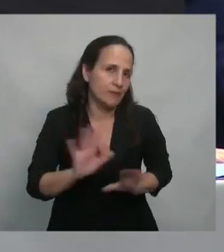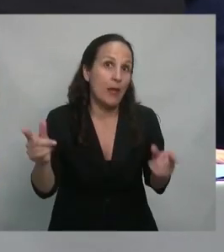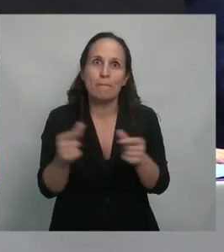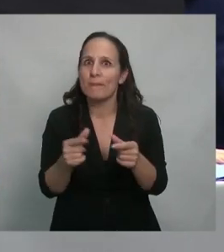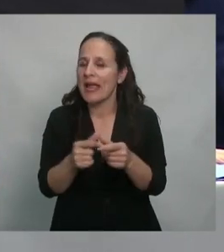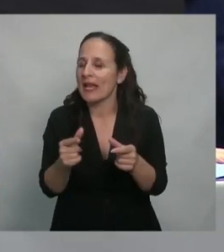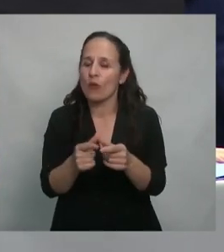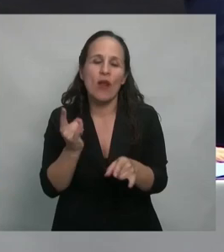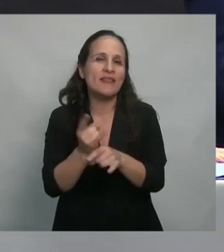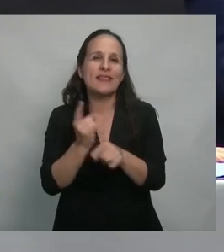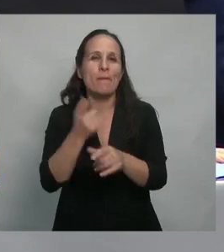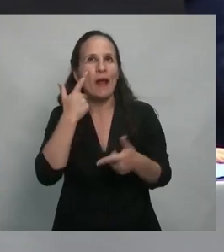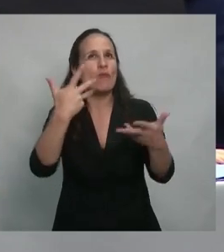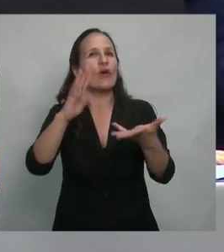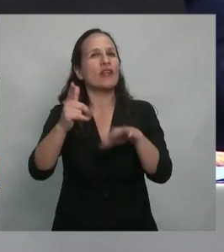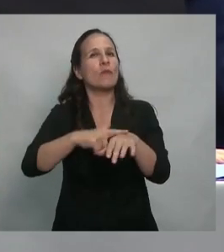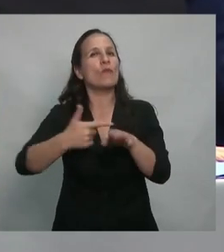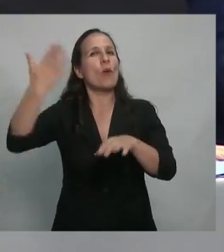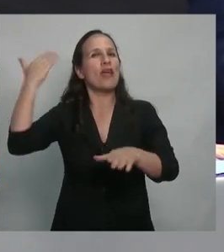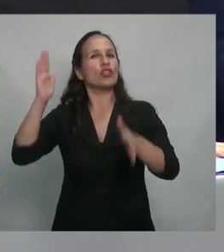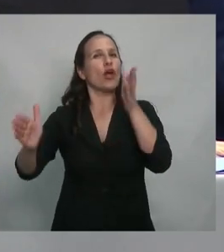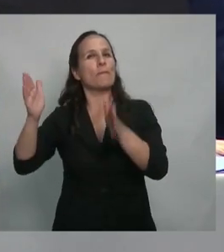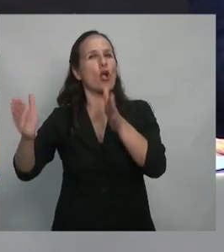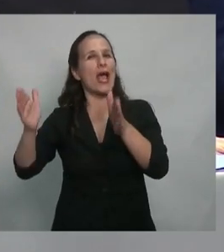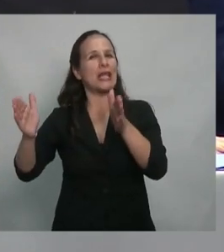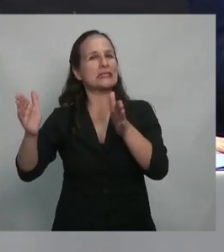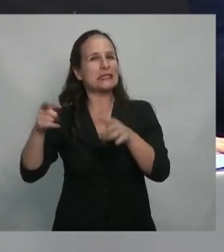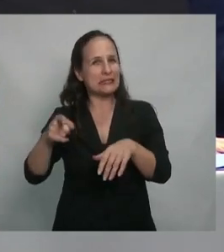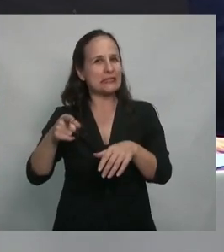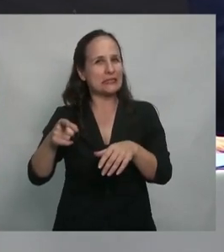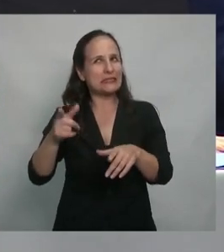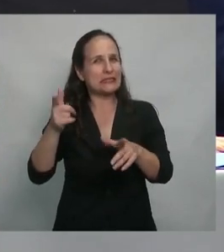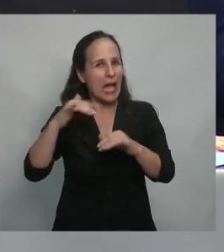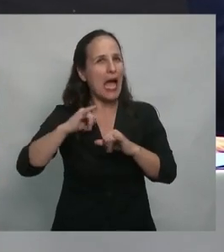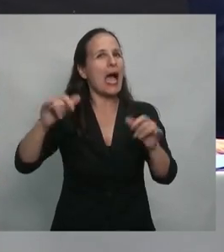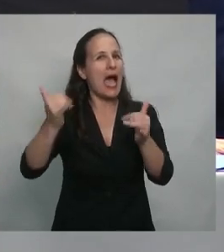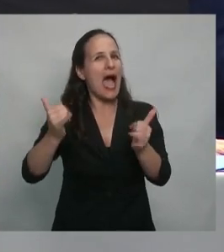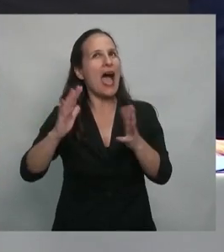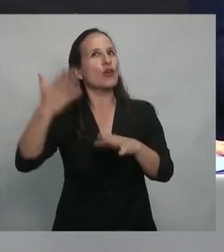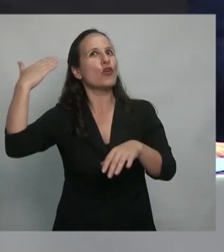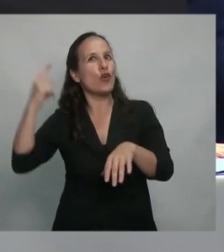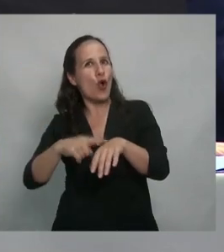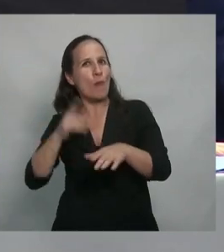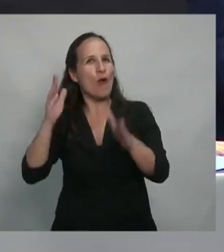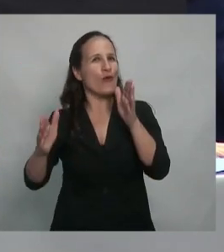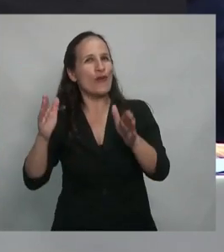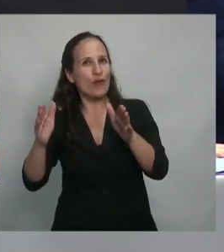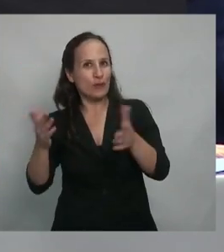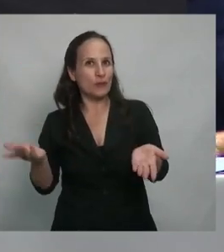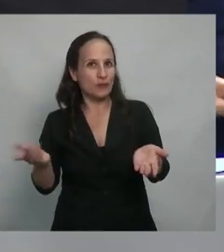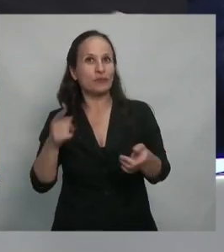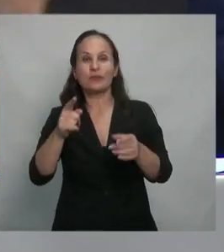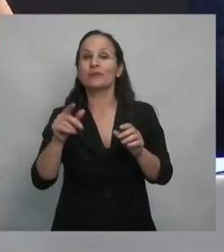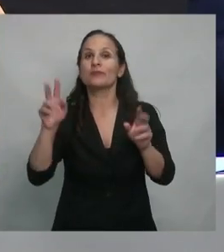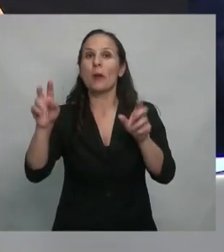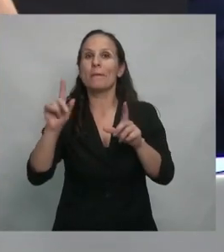son una expresión de épocas y signos y señales que identifican épocas, que fue la vida de